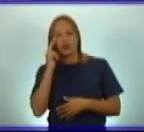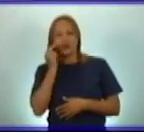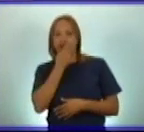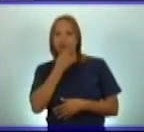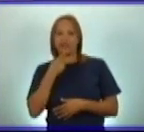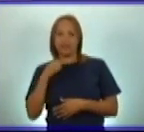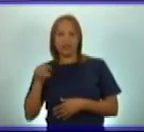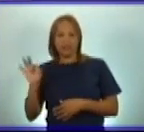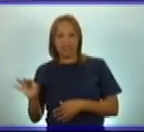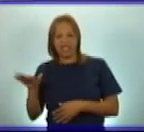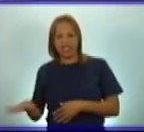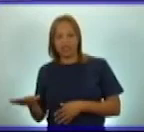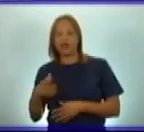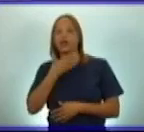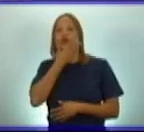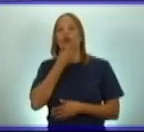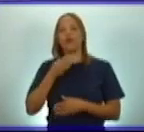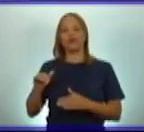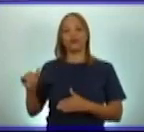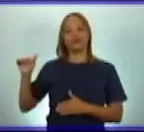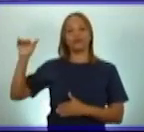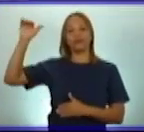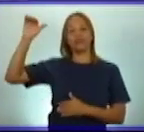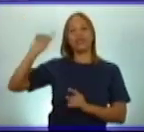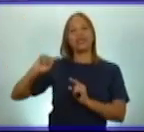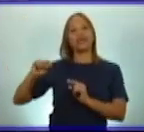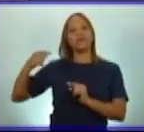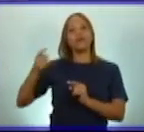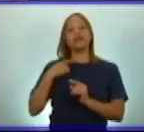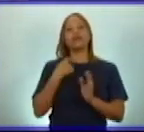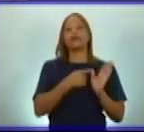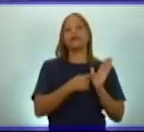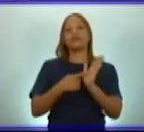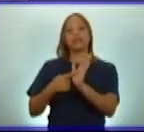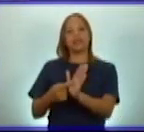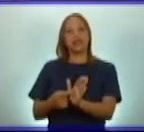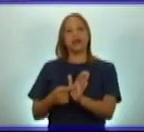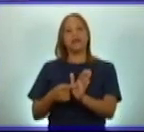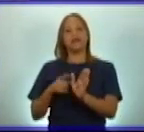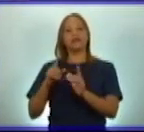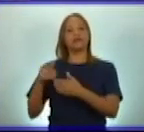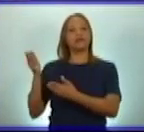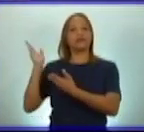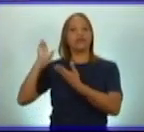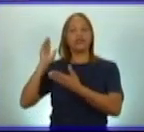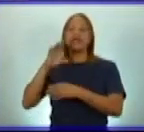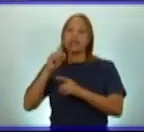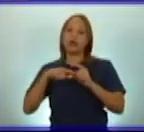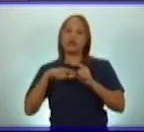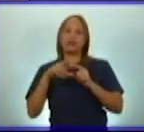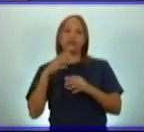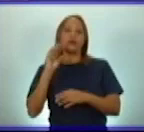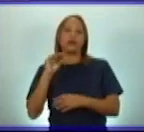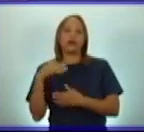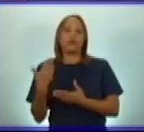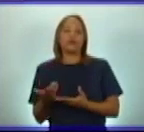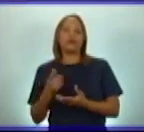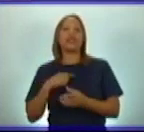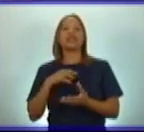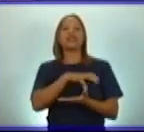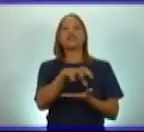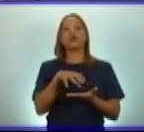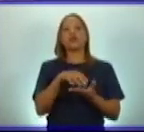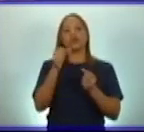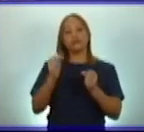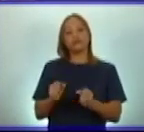A continuación, te presentamos en la diapositiva de qué contenido se tratan y dónde está